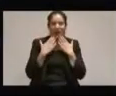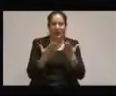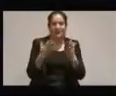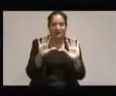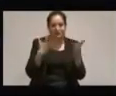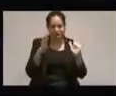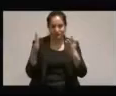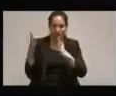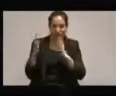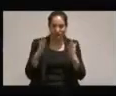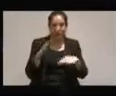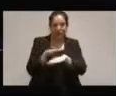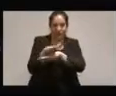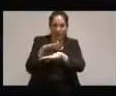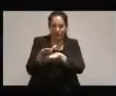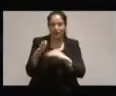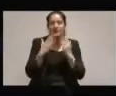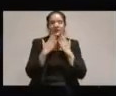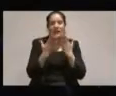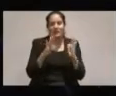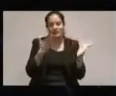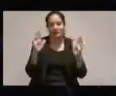Muchas gracias. Felicitaciones.